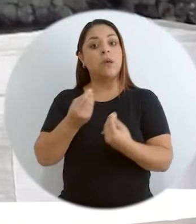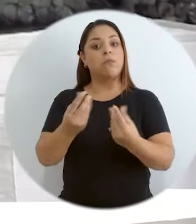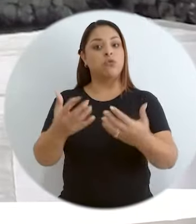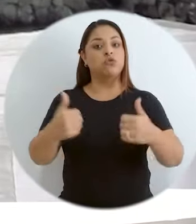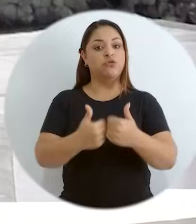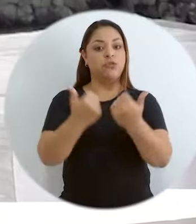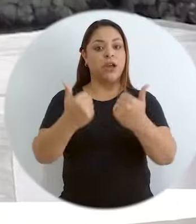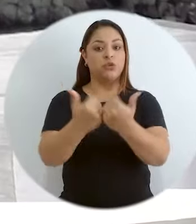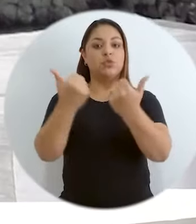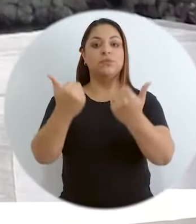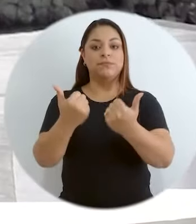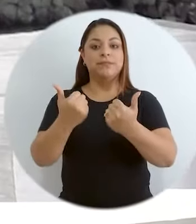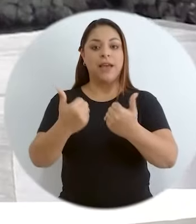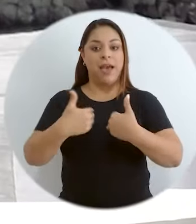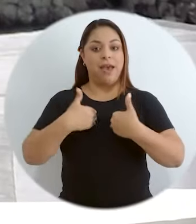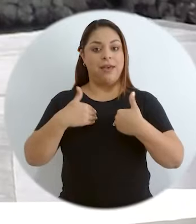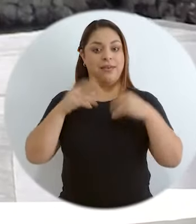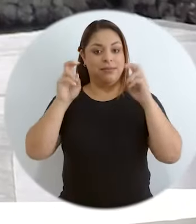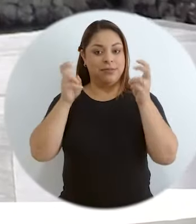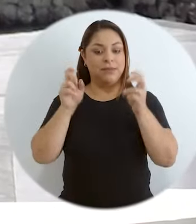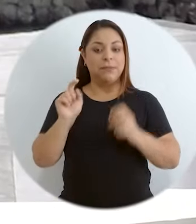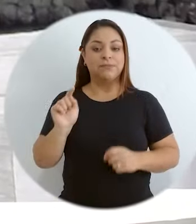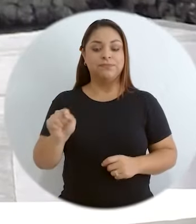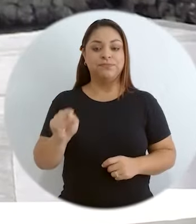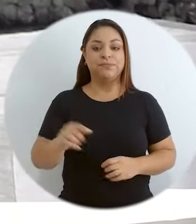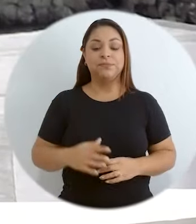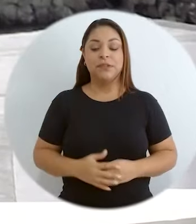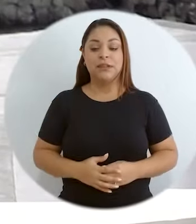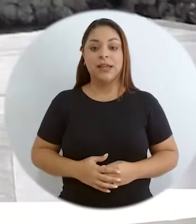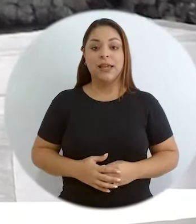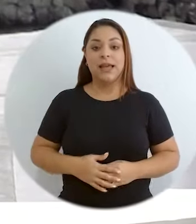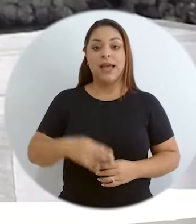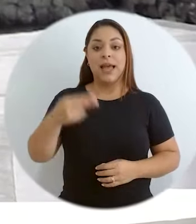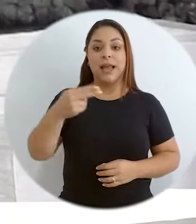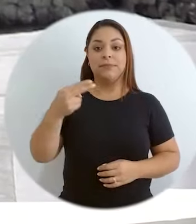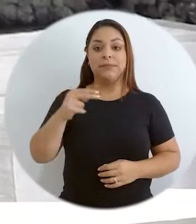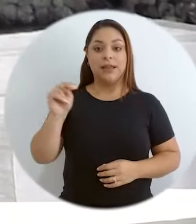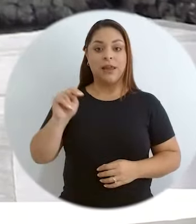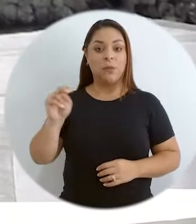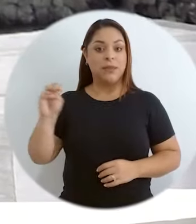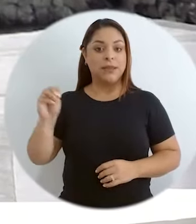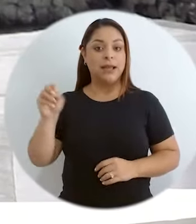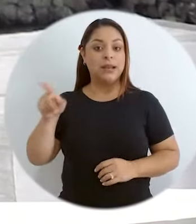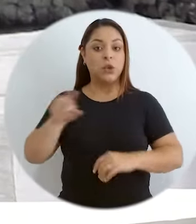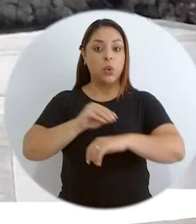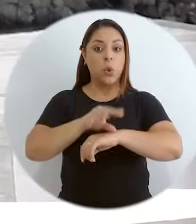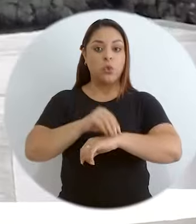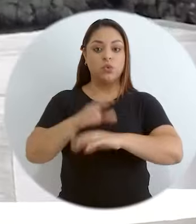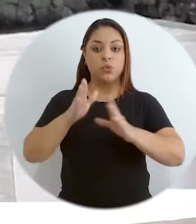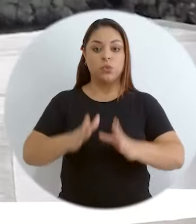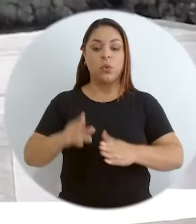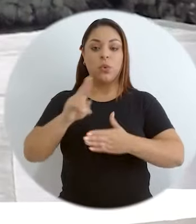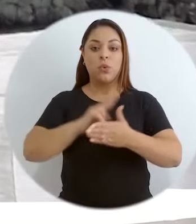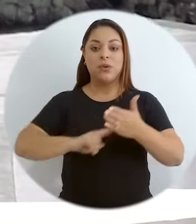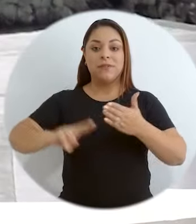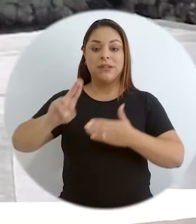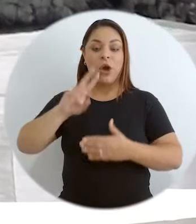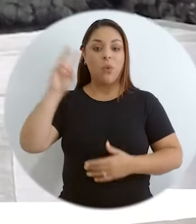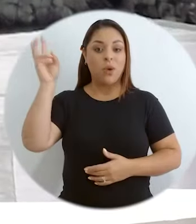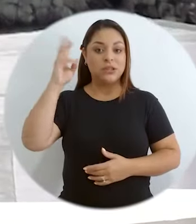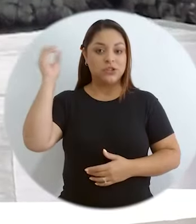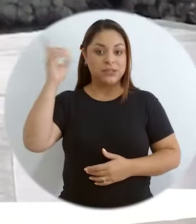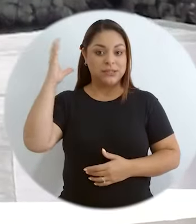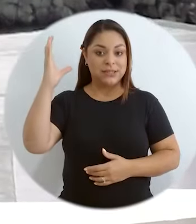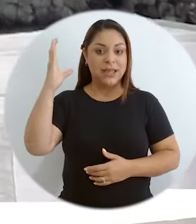muchos retos y desafíos que se enfrentan en esta materia. Helven Naranjo Madrigal es consultor de la Universidad de Washington